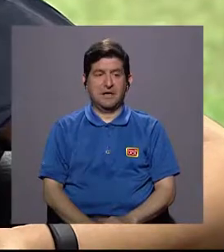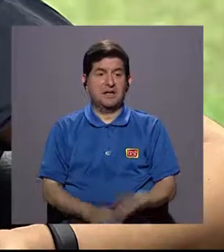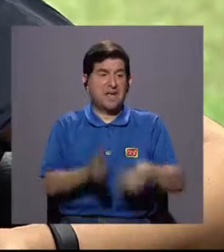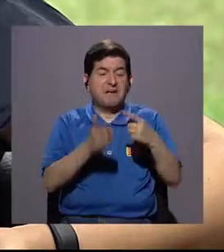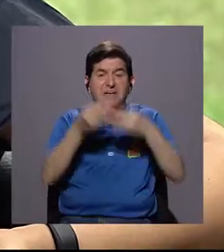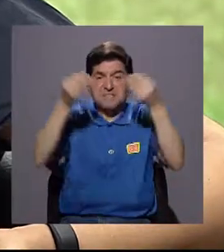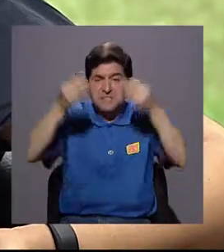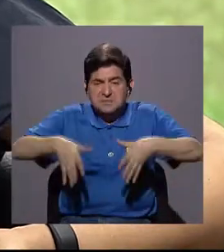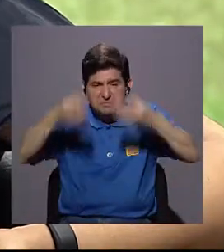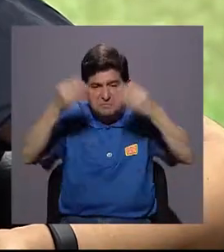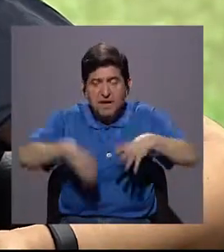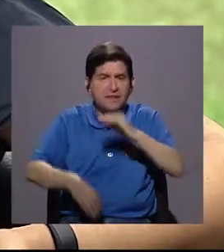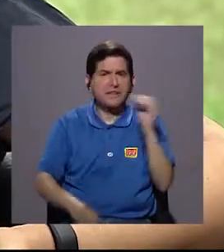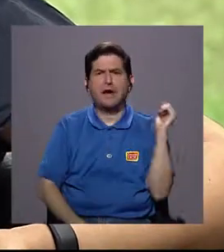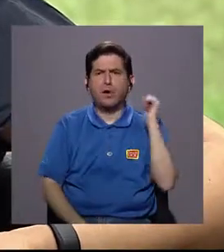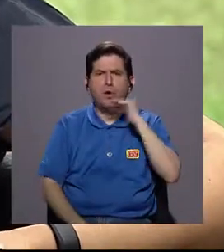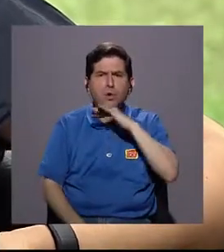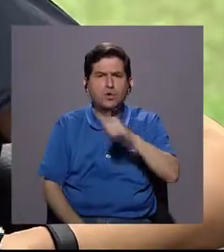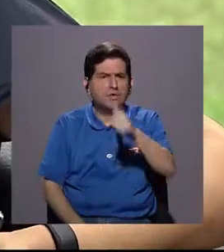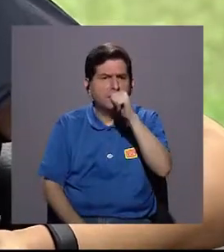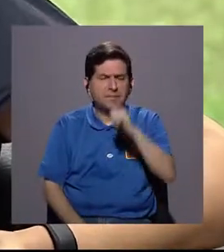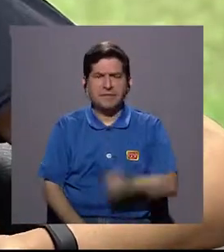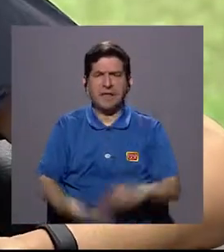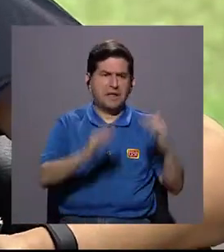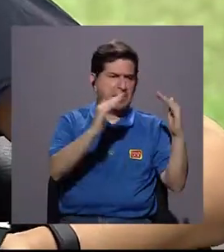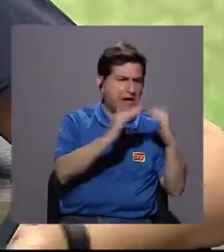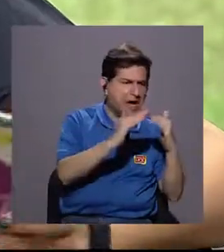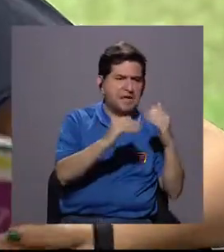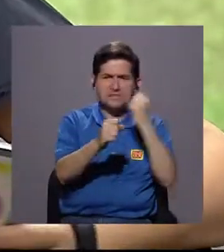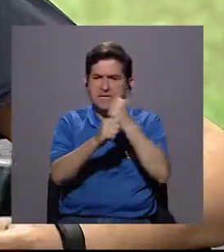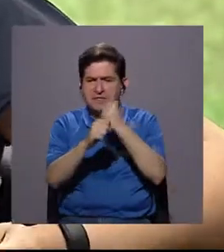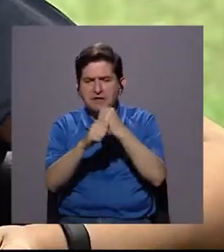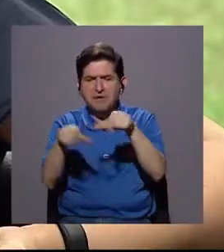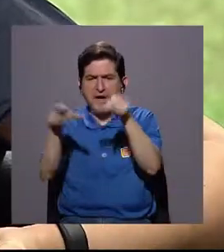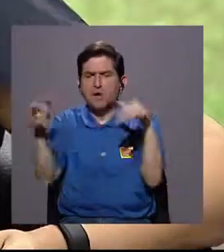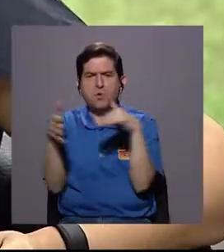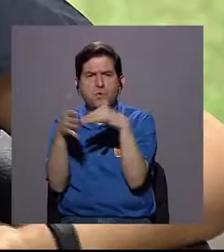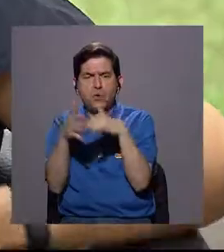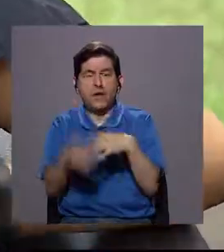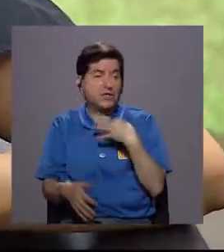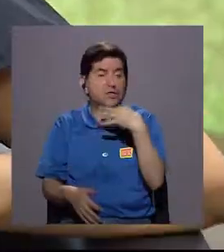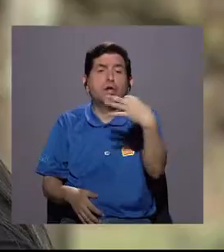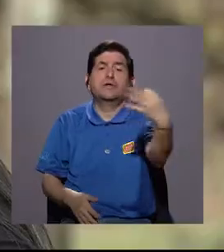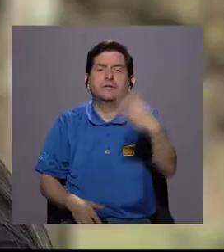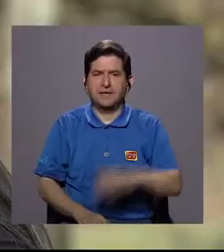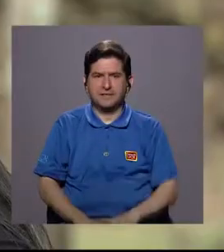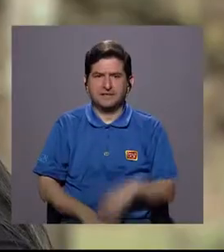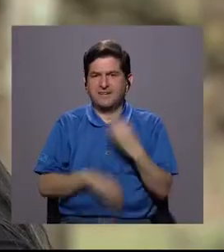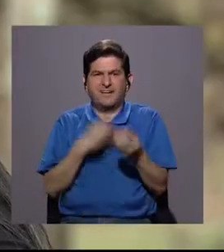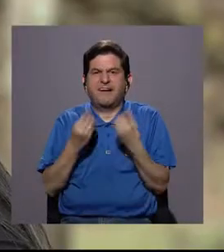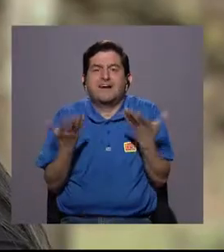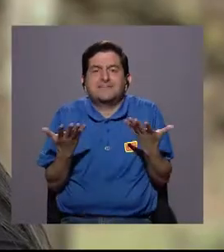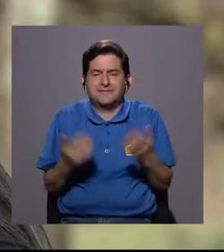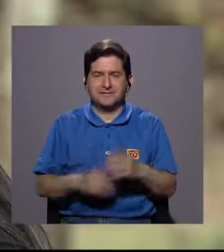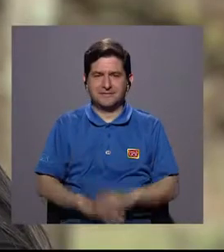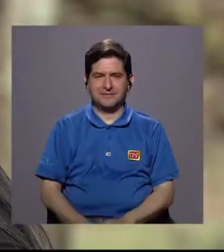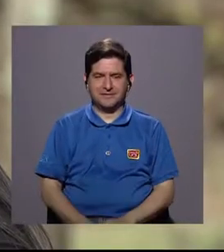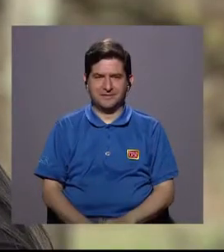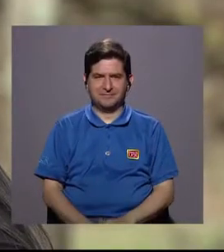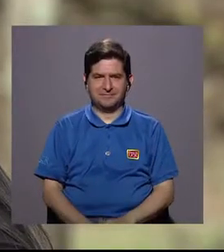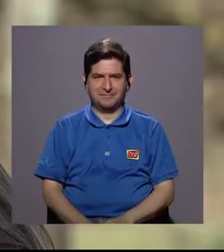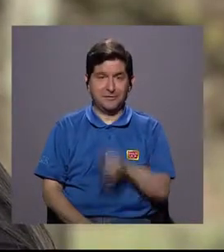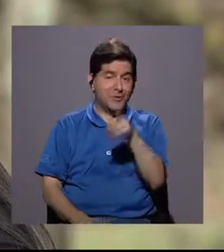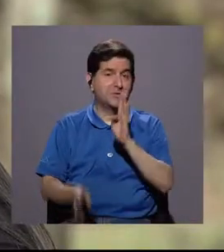desperdicio, contaminación, no sé, tanto en la casa, en el trabajo, en el centro de estudios, en nuestra vida cotidiana, ¿qué hacemos? Ahorita que